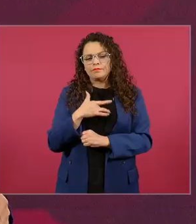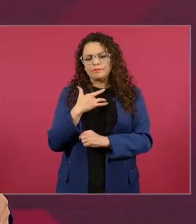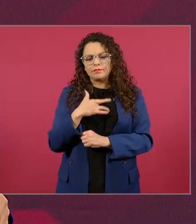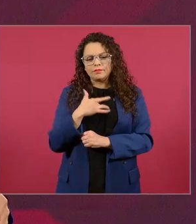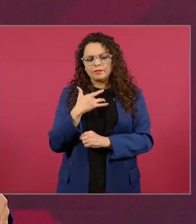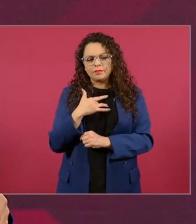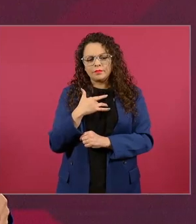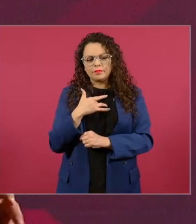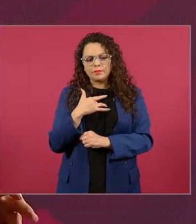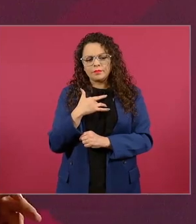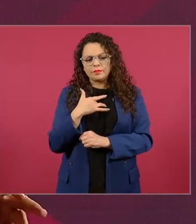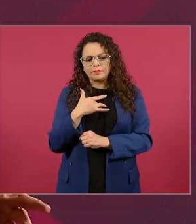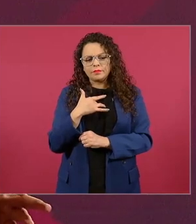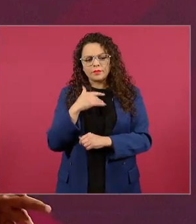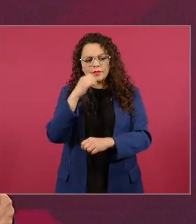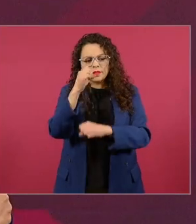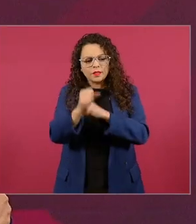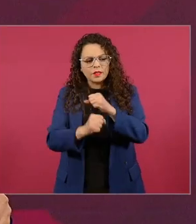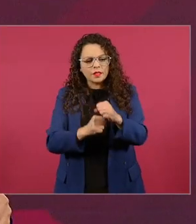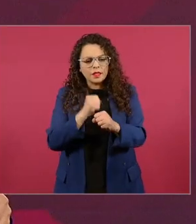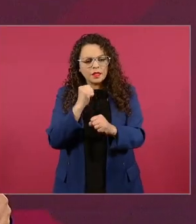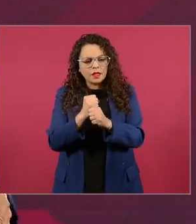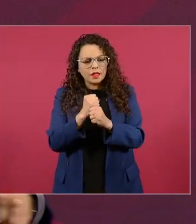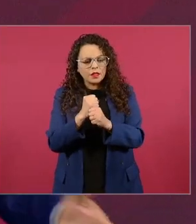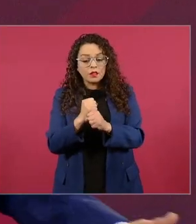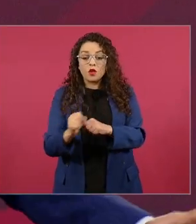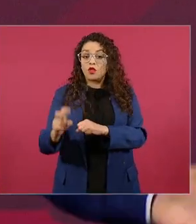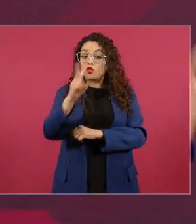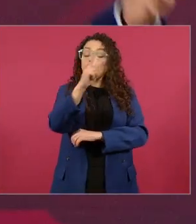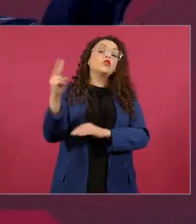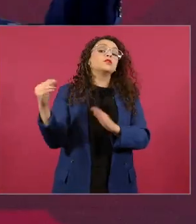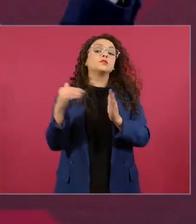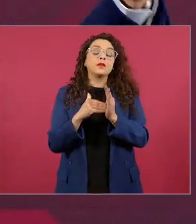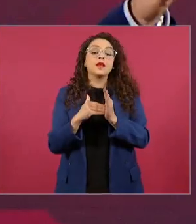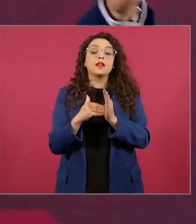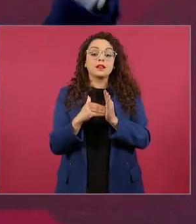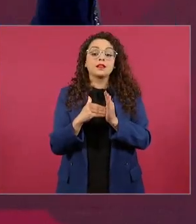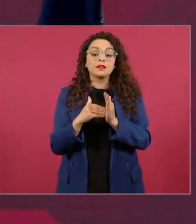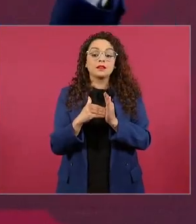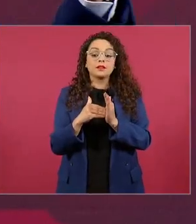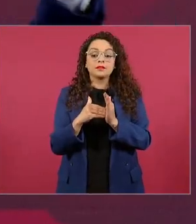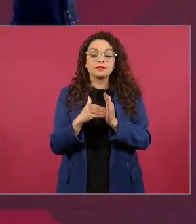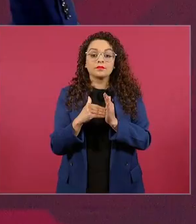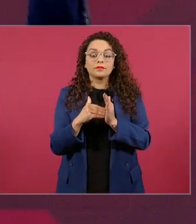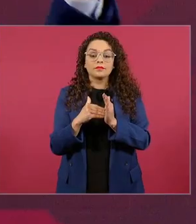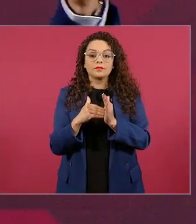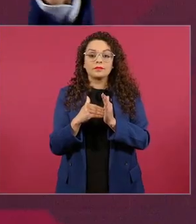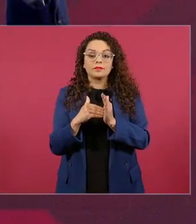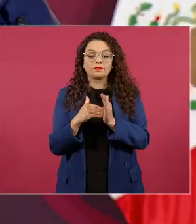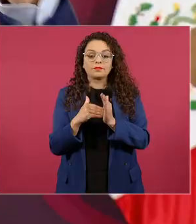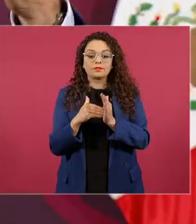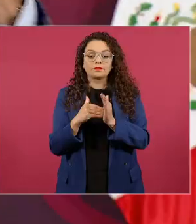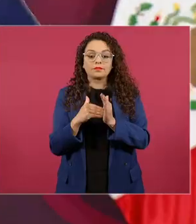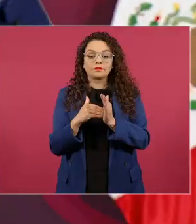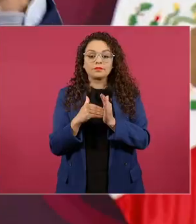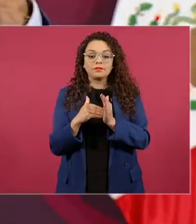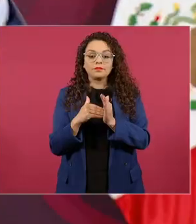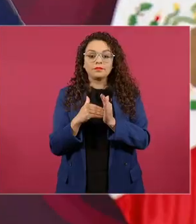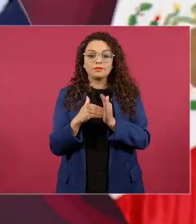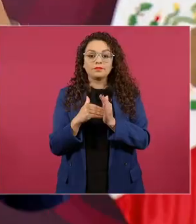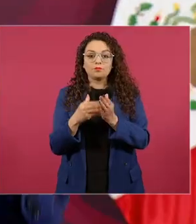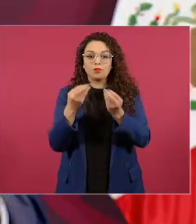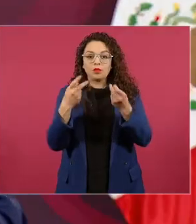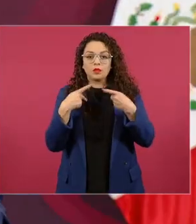el 2000 que se creó una ola a favor del cambio